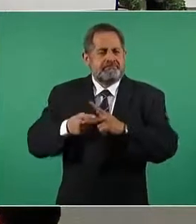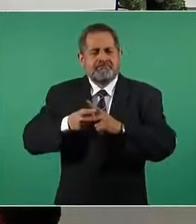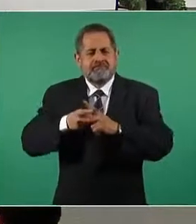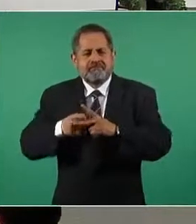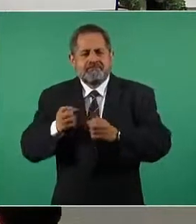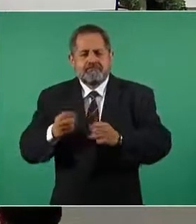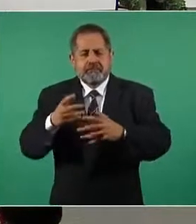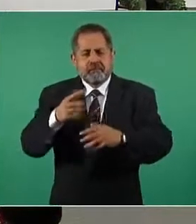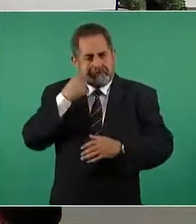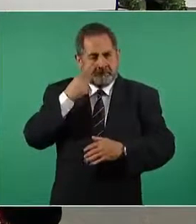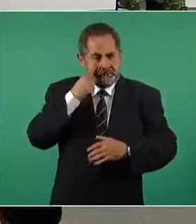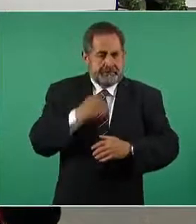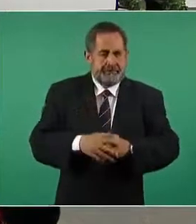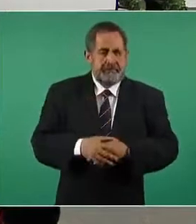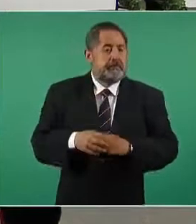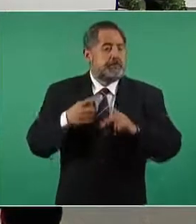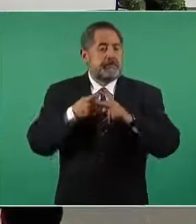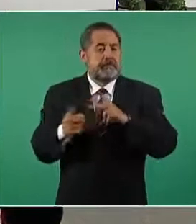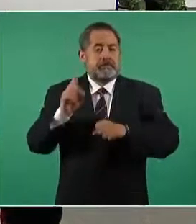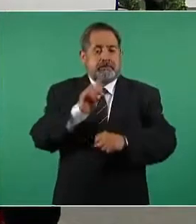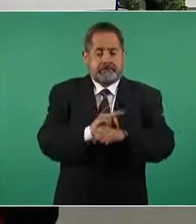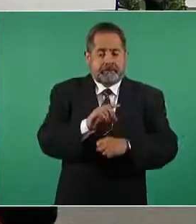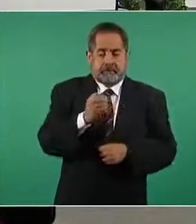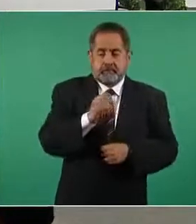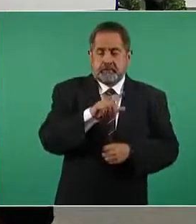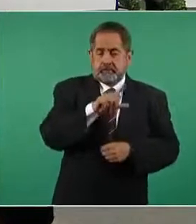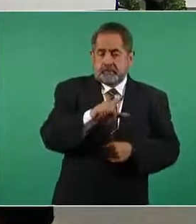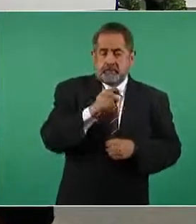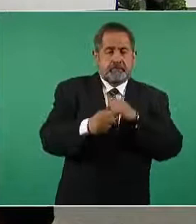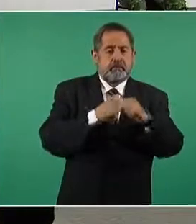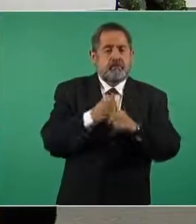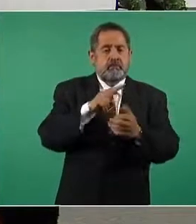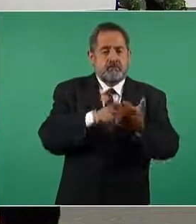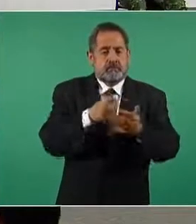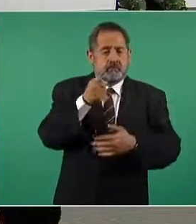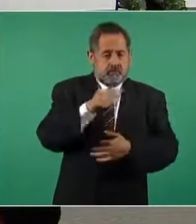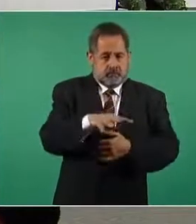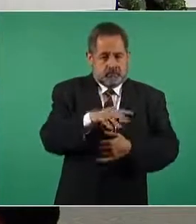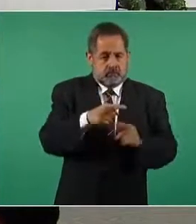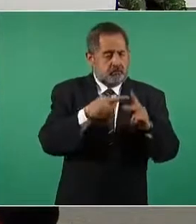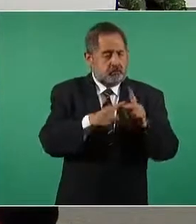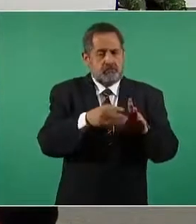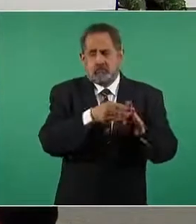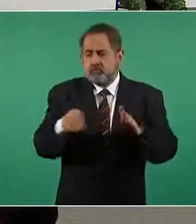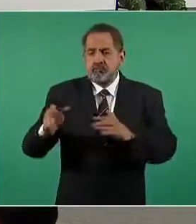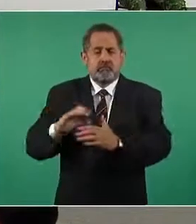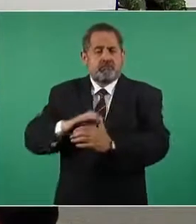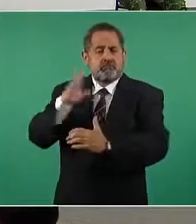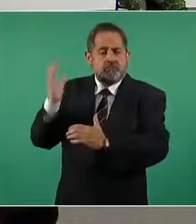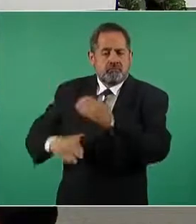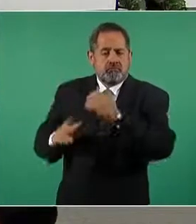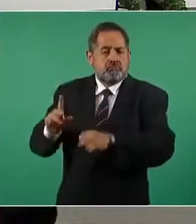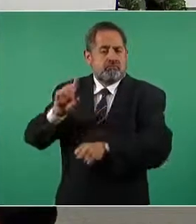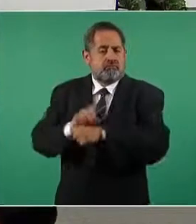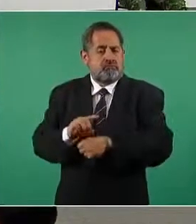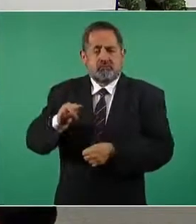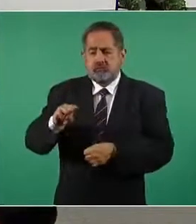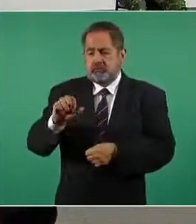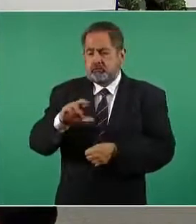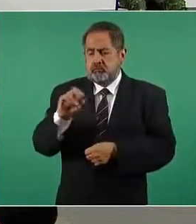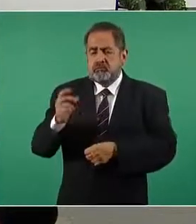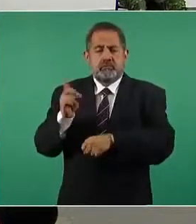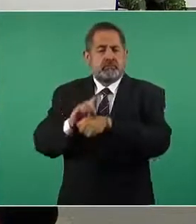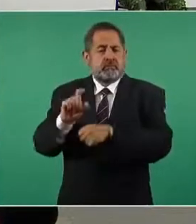los trabajos iniciaron el 17 de octubre del 2019 y tienen como fecha de culminación el 21 de marzo del